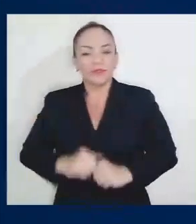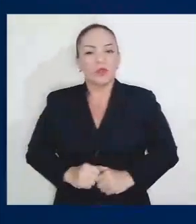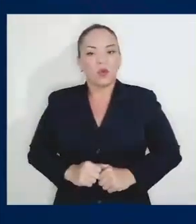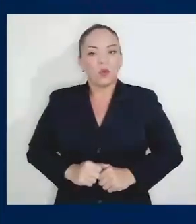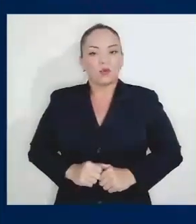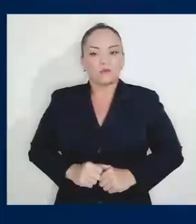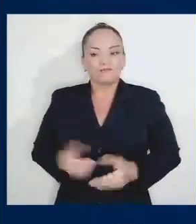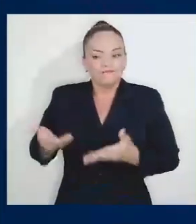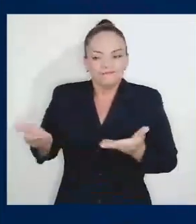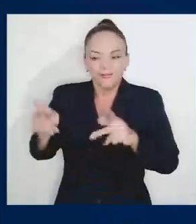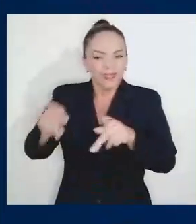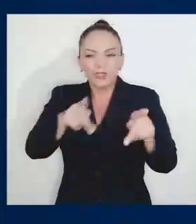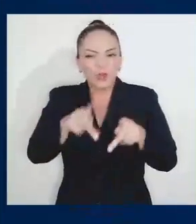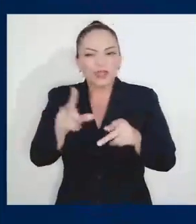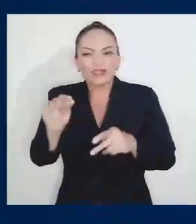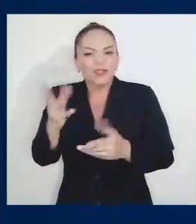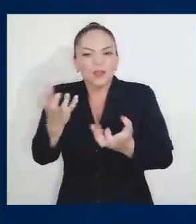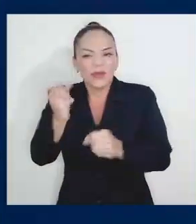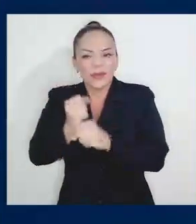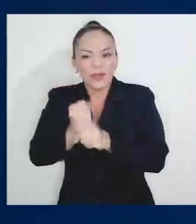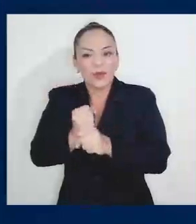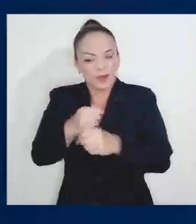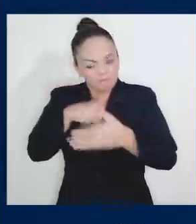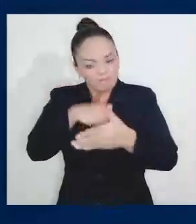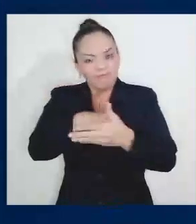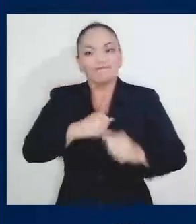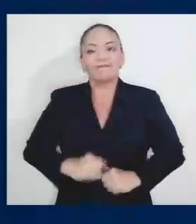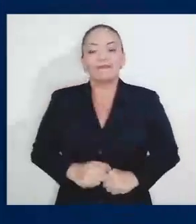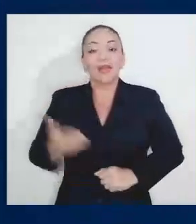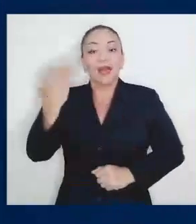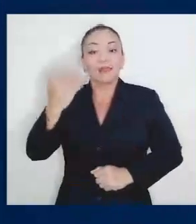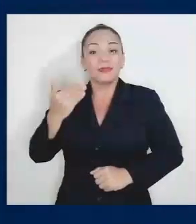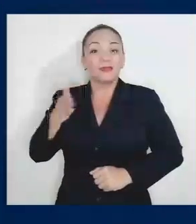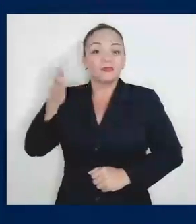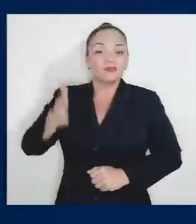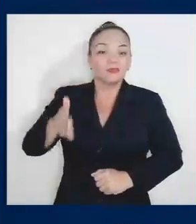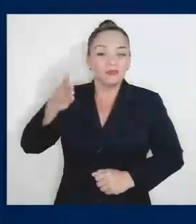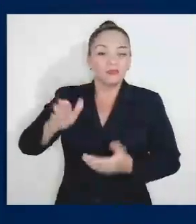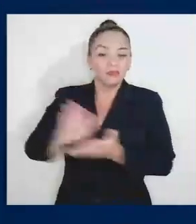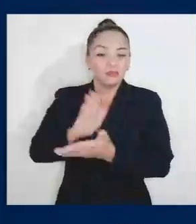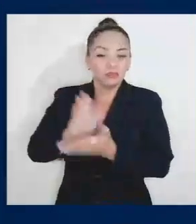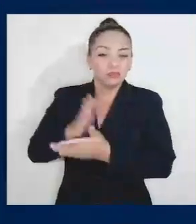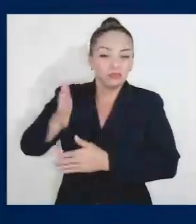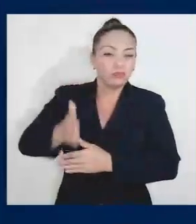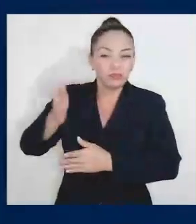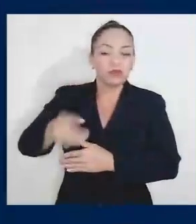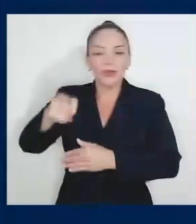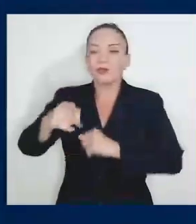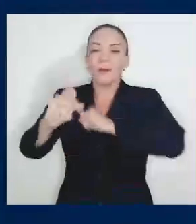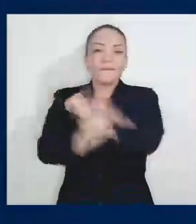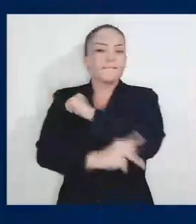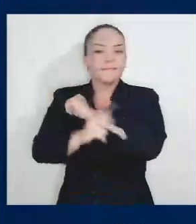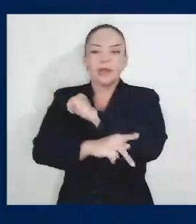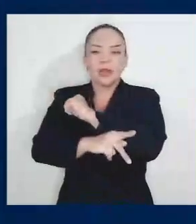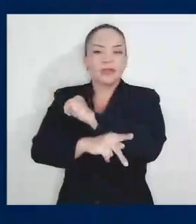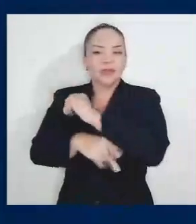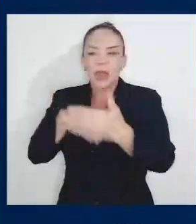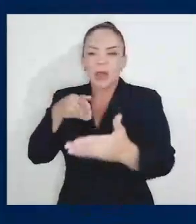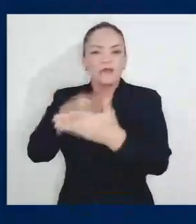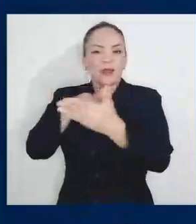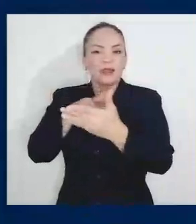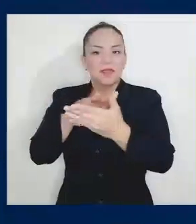visto y la burocracia que tenía el país sumergido, enterrado en el eso es imposible,